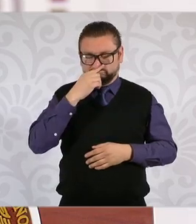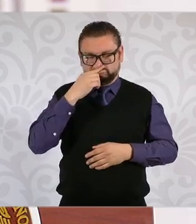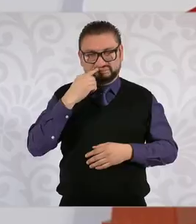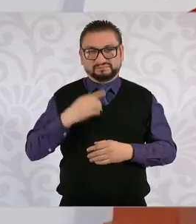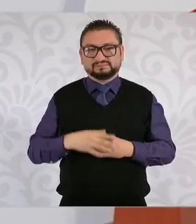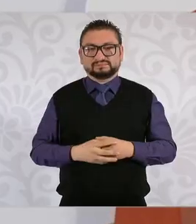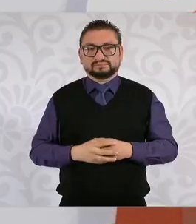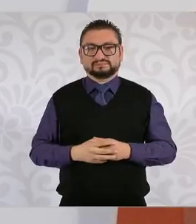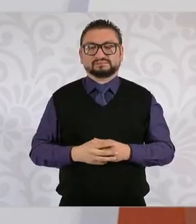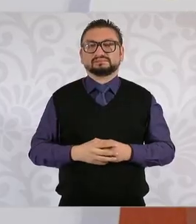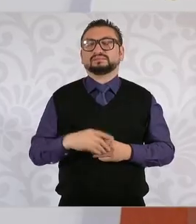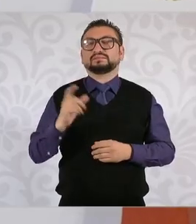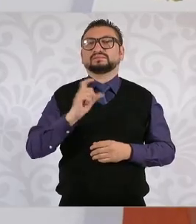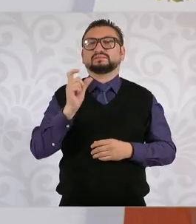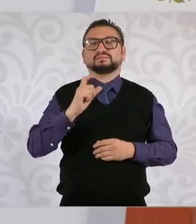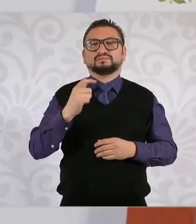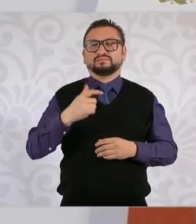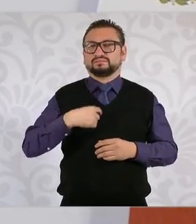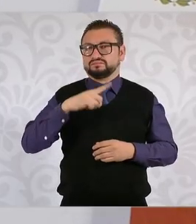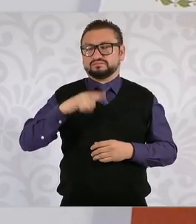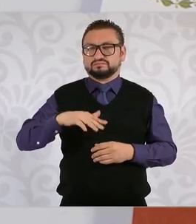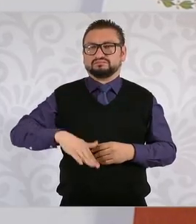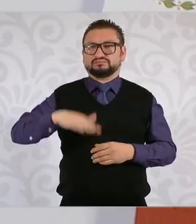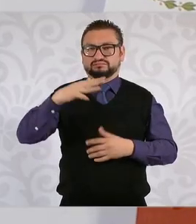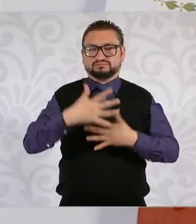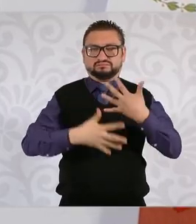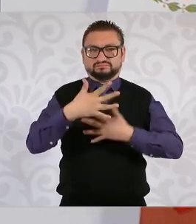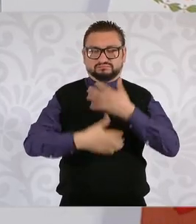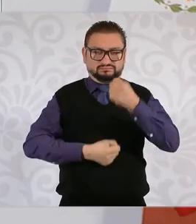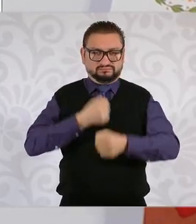y cuando tenía 15 años,